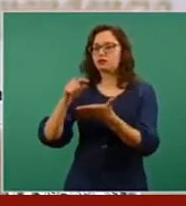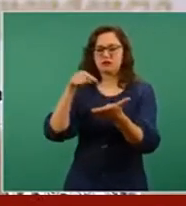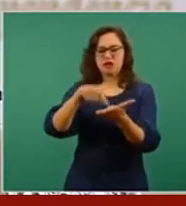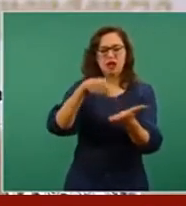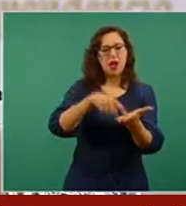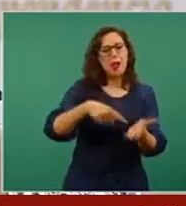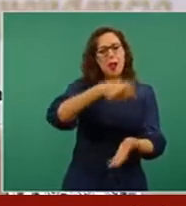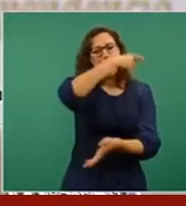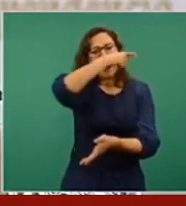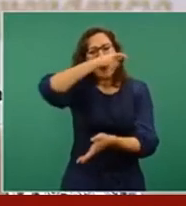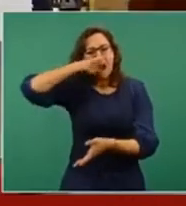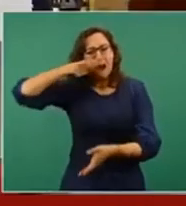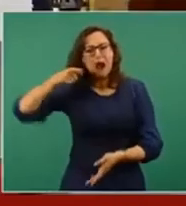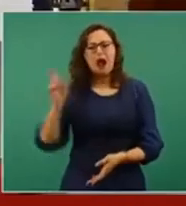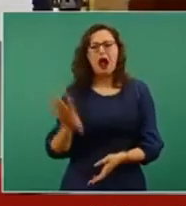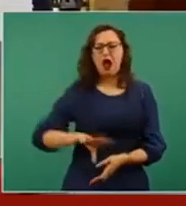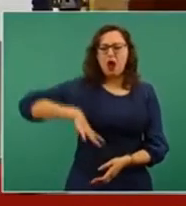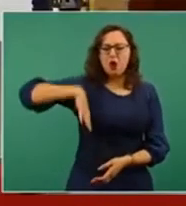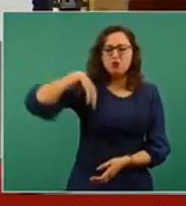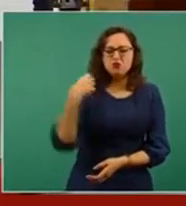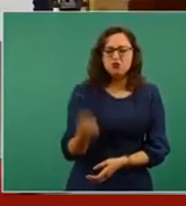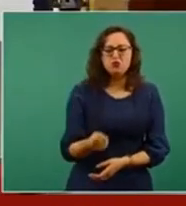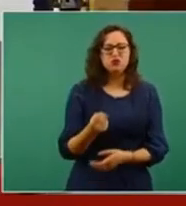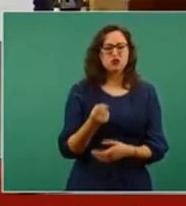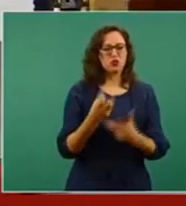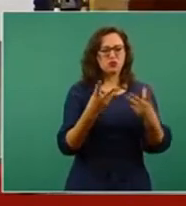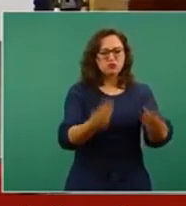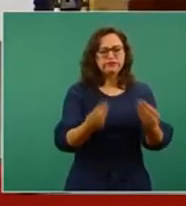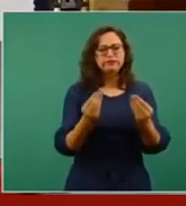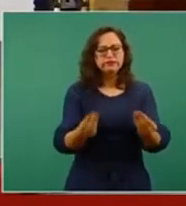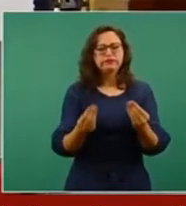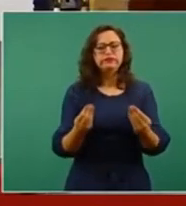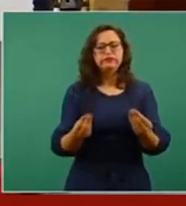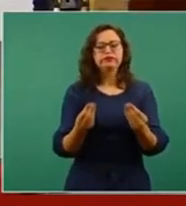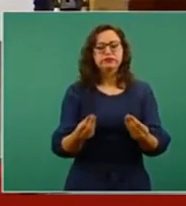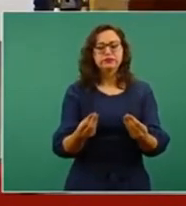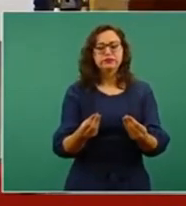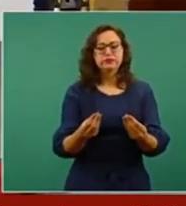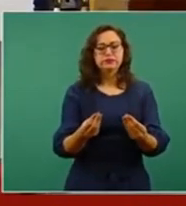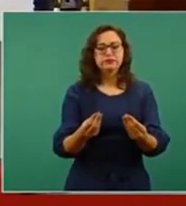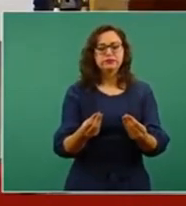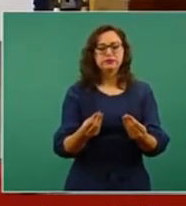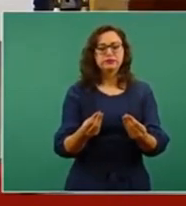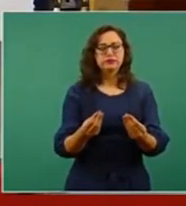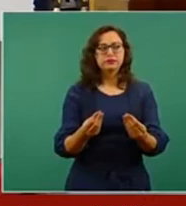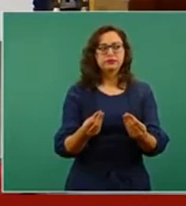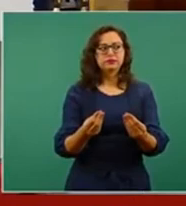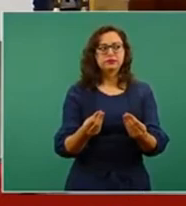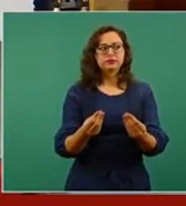que se